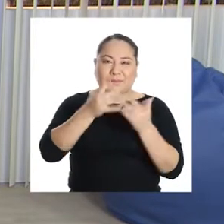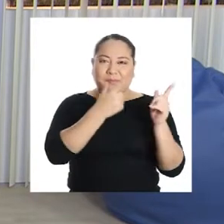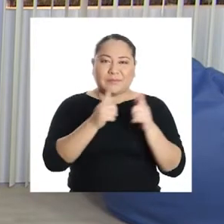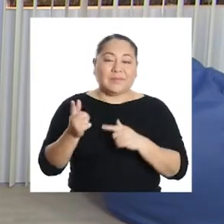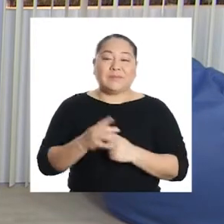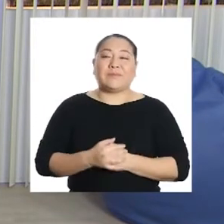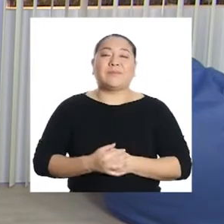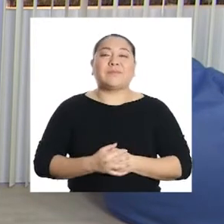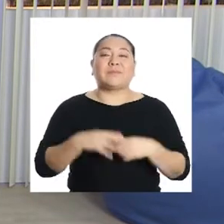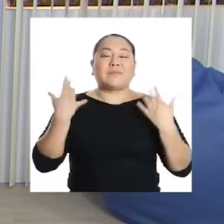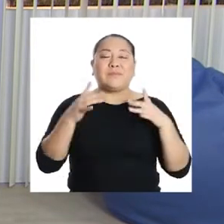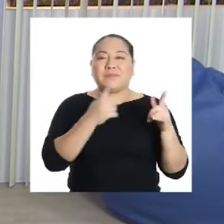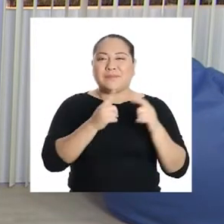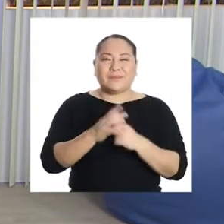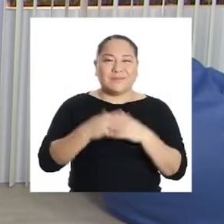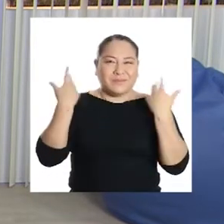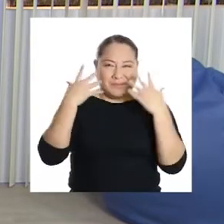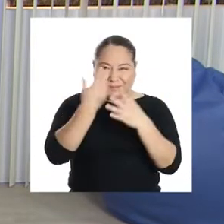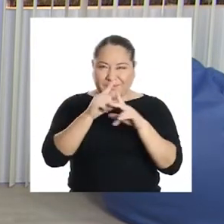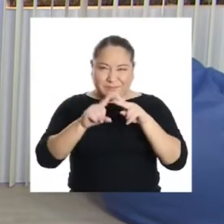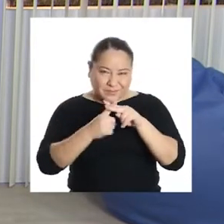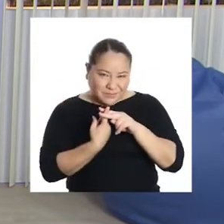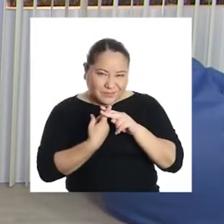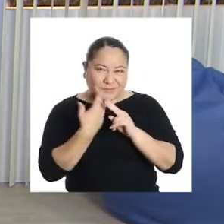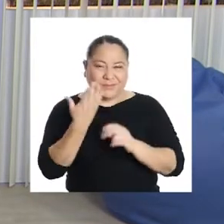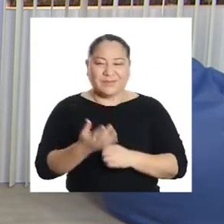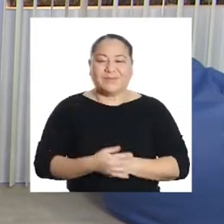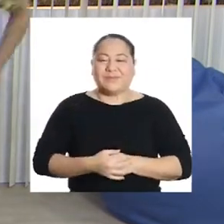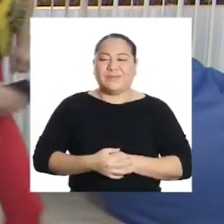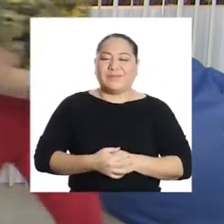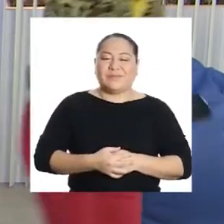Listo. Ahora sí, manos a la obra.